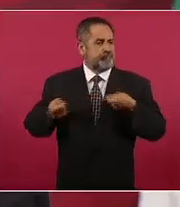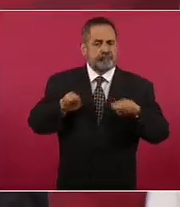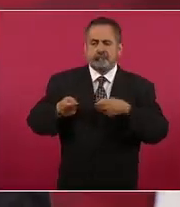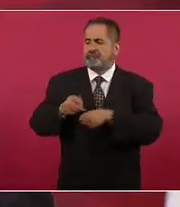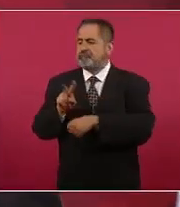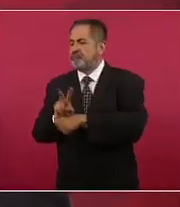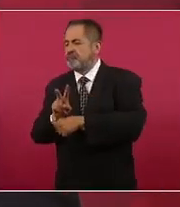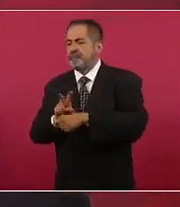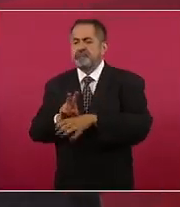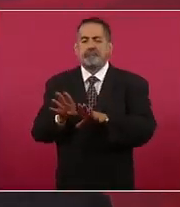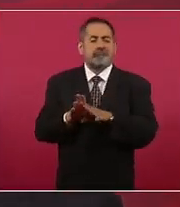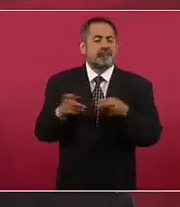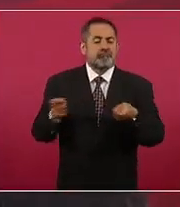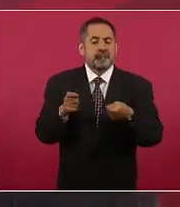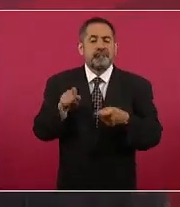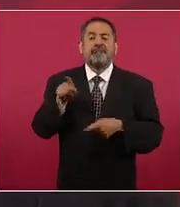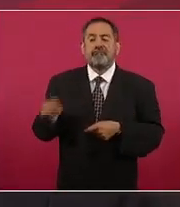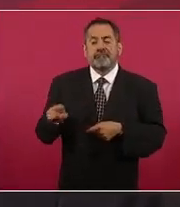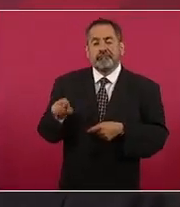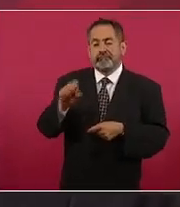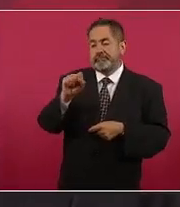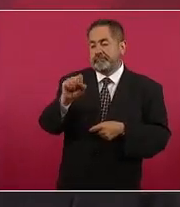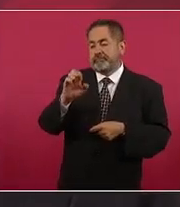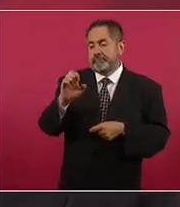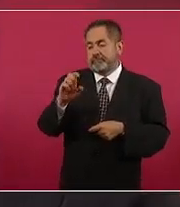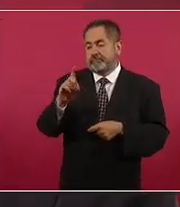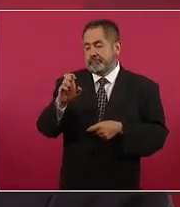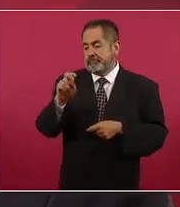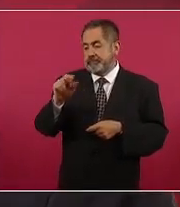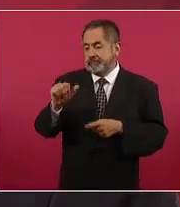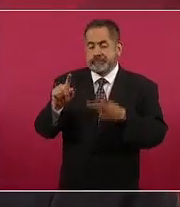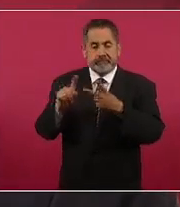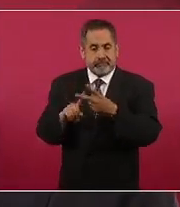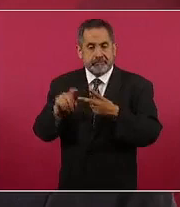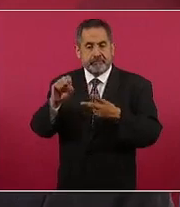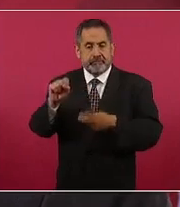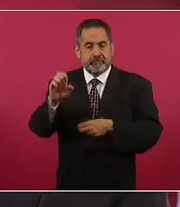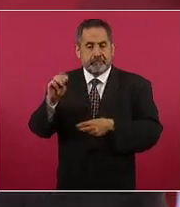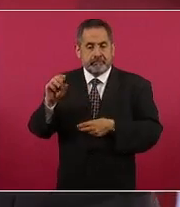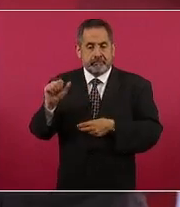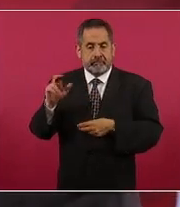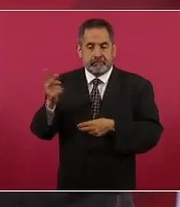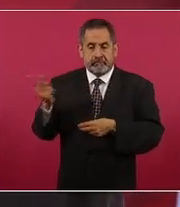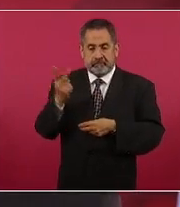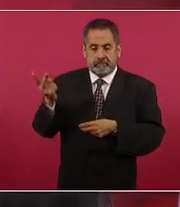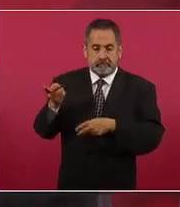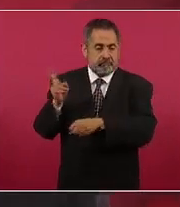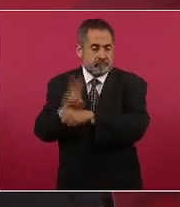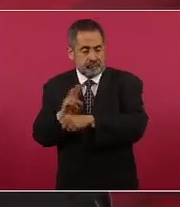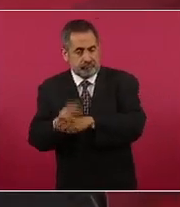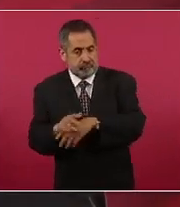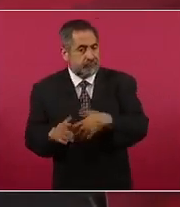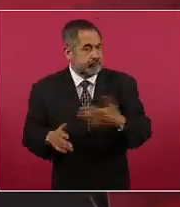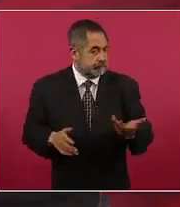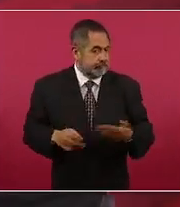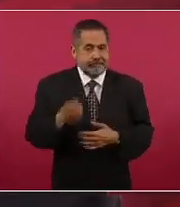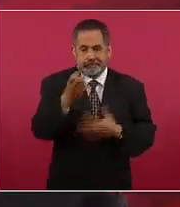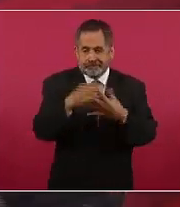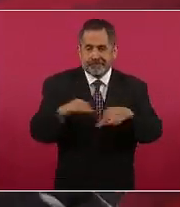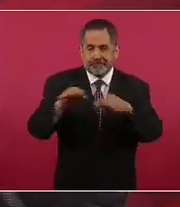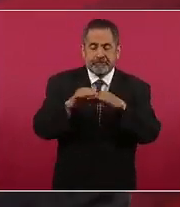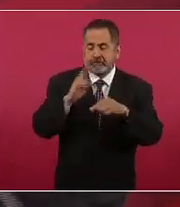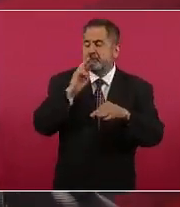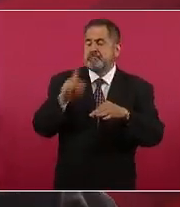de la Secretaría de Defensa y de la Secretaría de Marina y porque es importante que